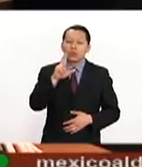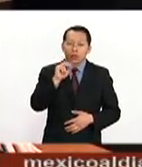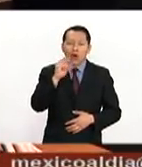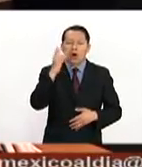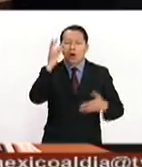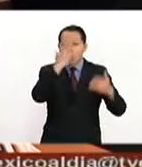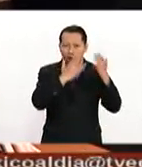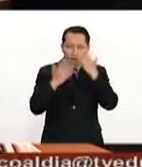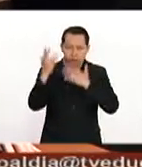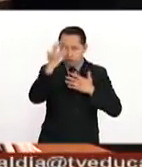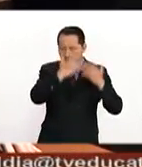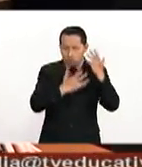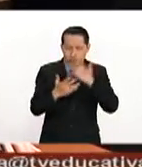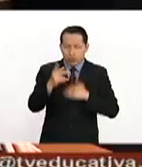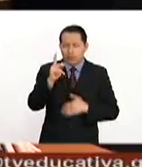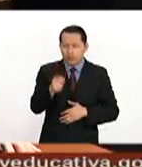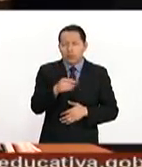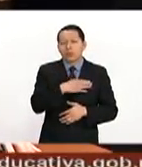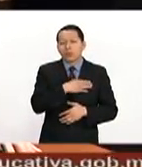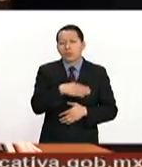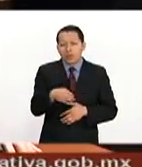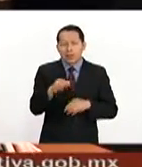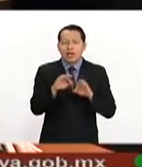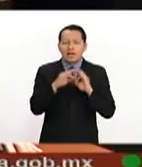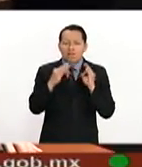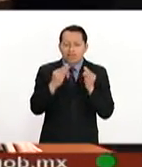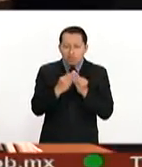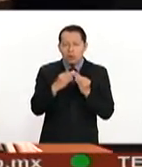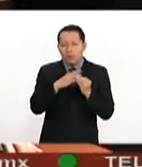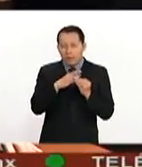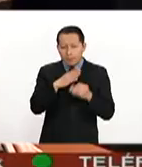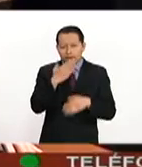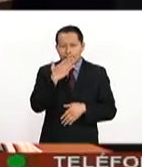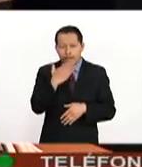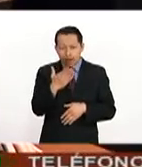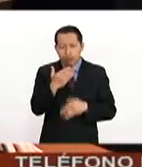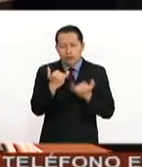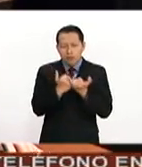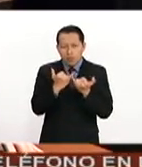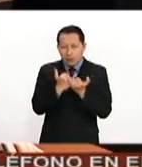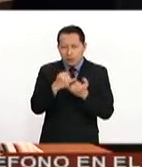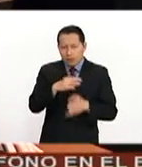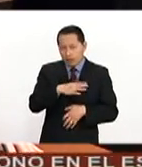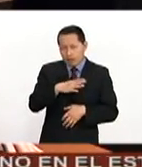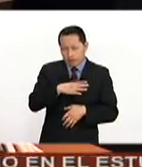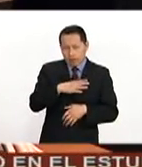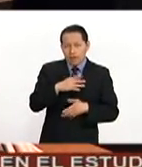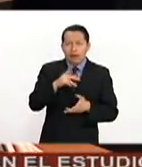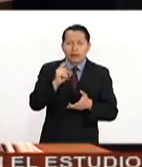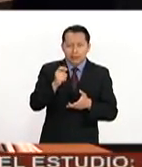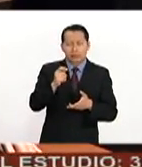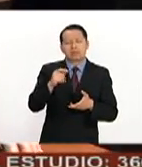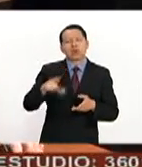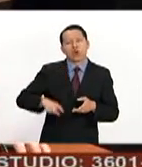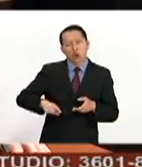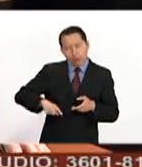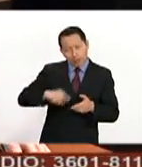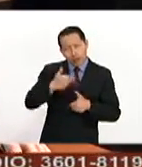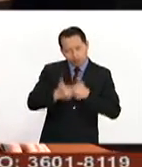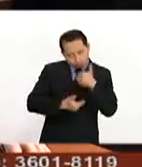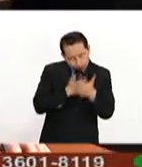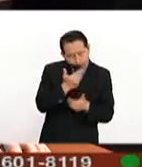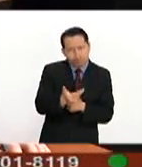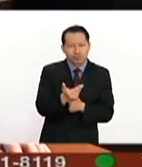las buenas formas de la democracia y de la diplomacia con la falta de firmeza.